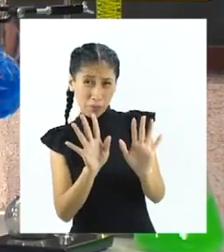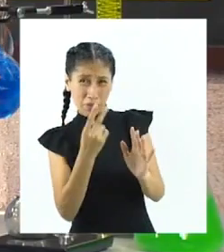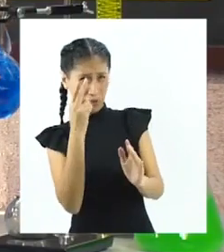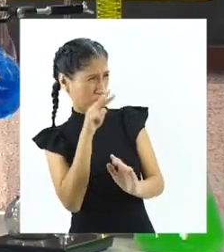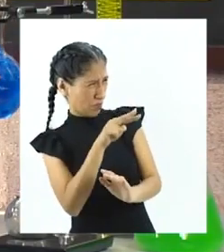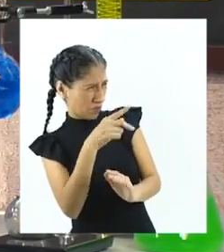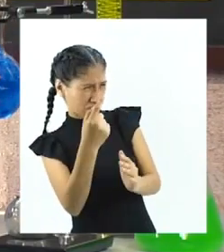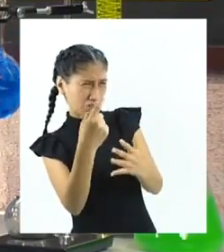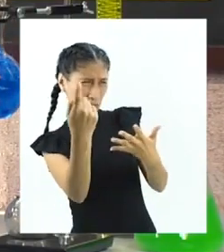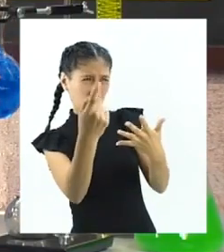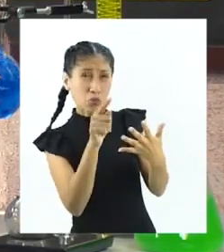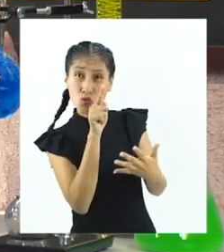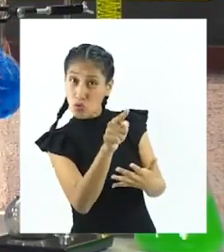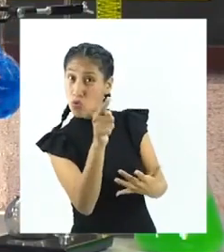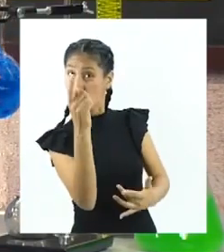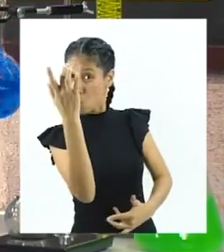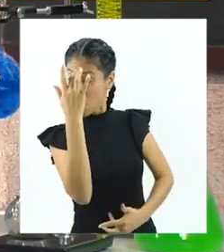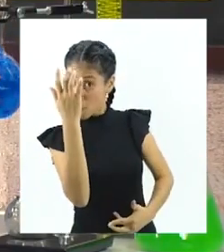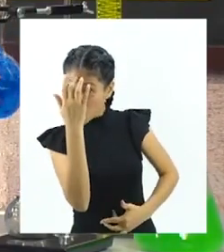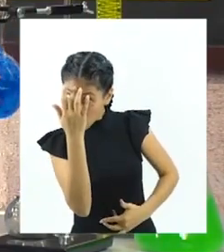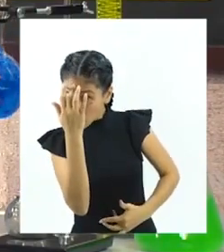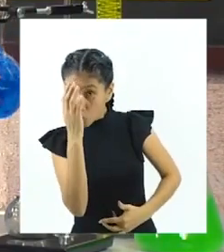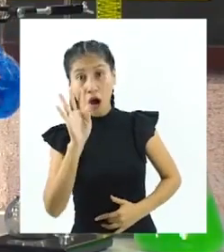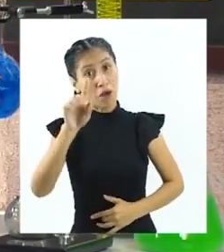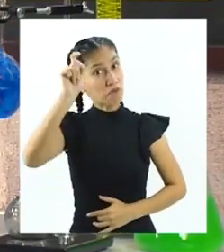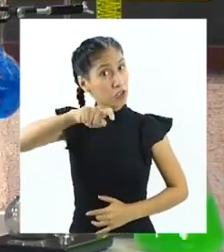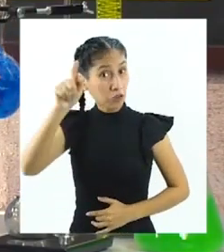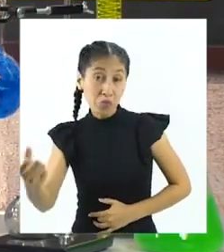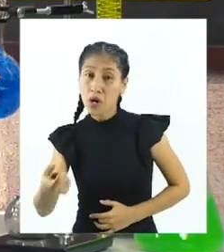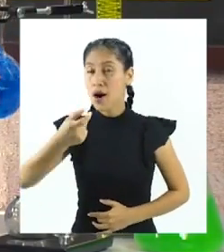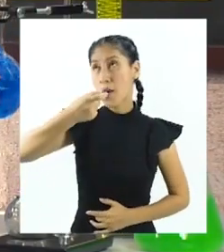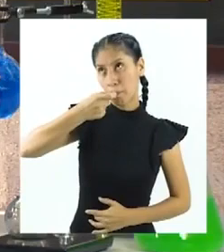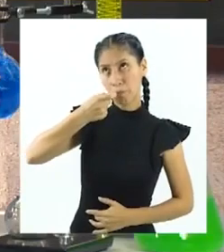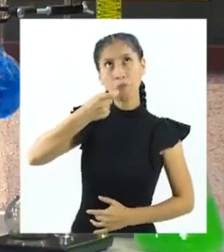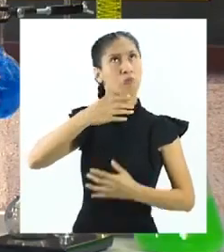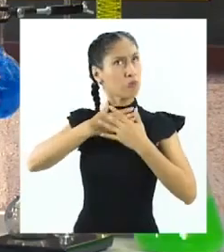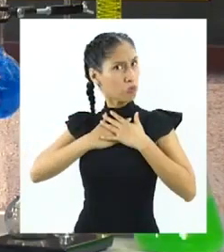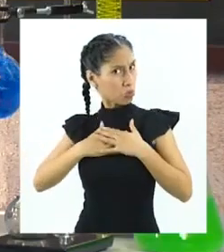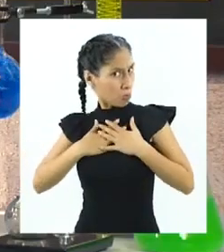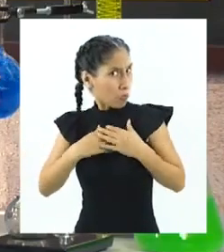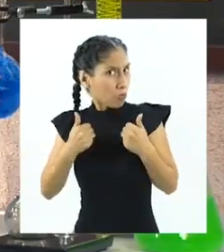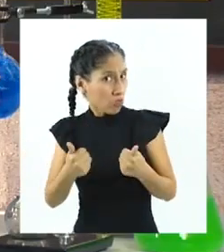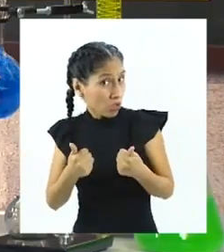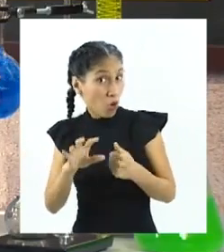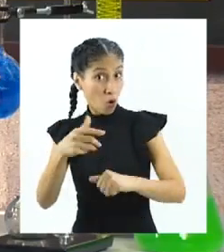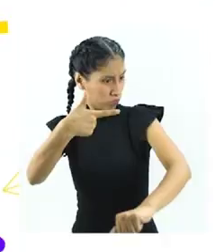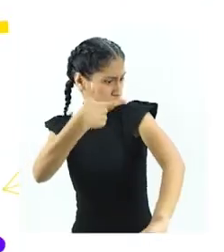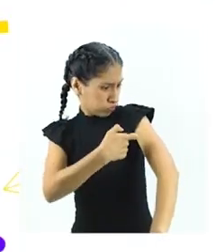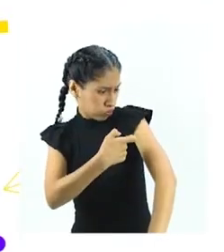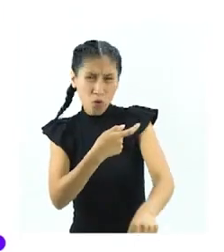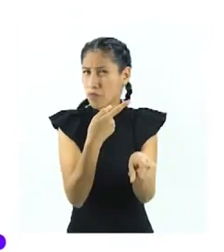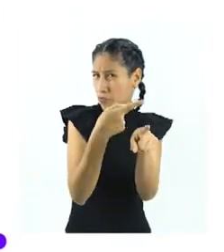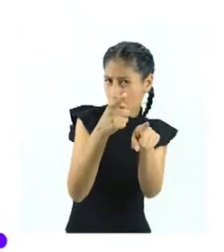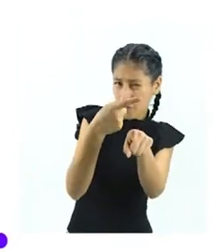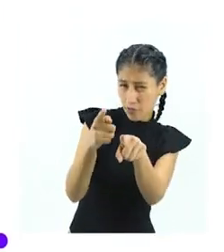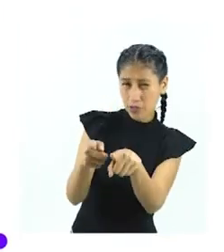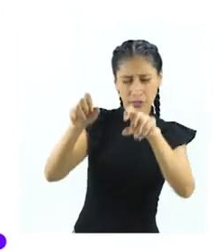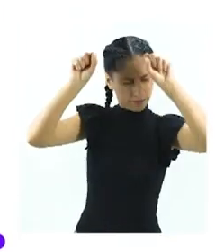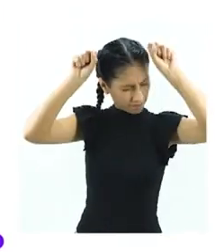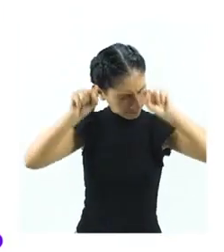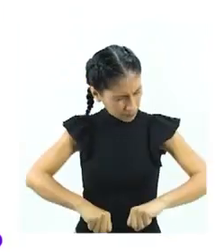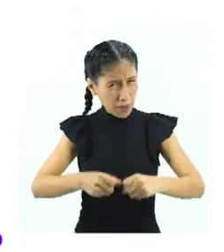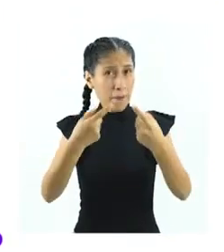a un problema, como una pastilla, una vacuna, un aparato o un nuevo procedimiento. ¡Cierto!